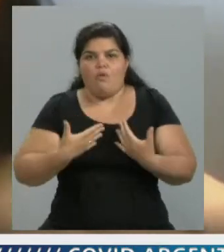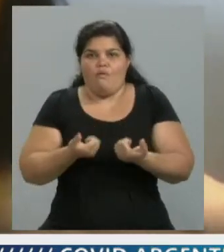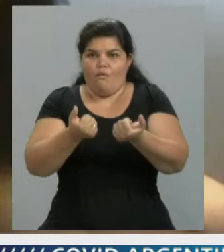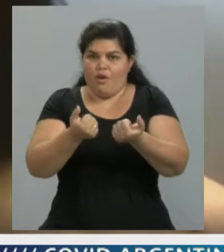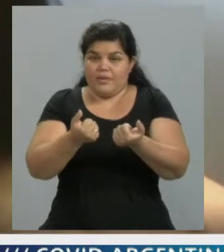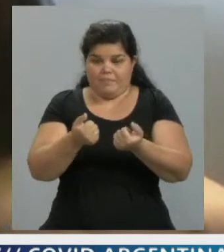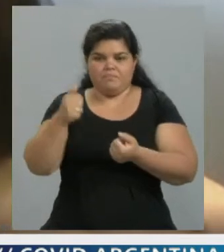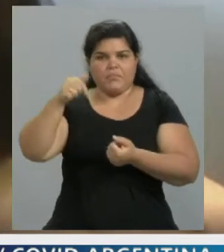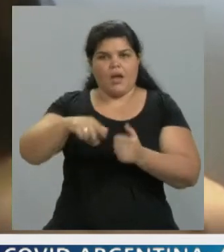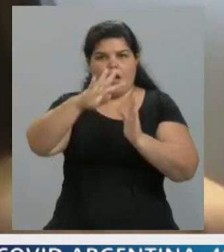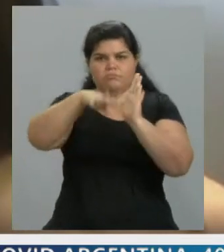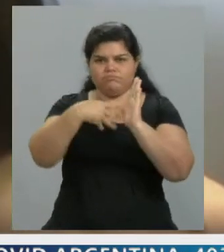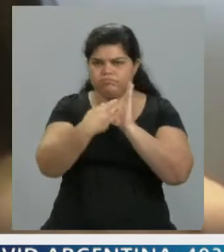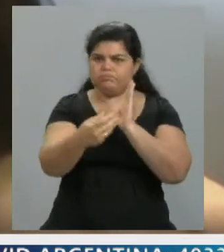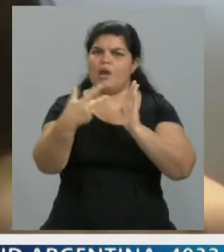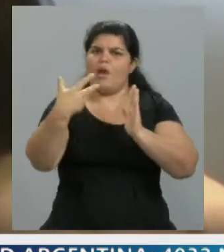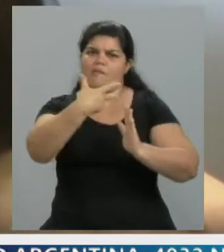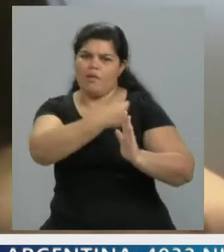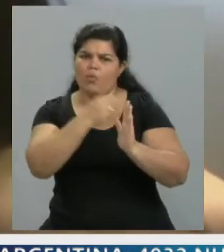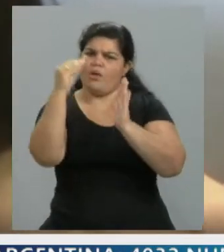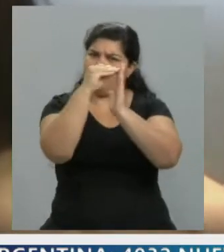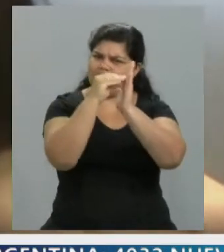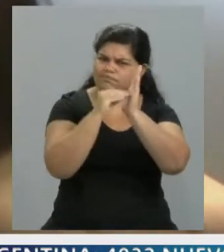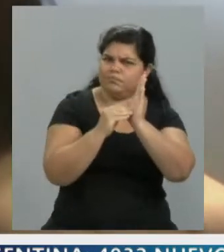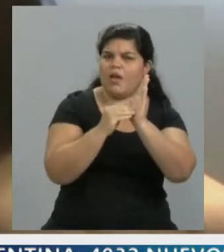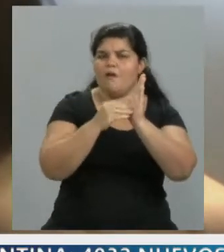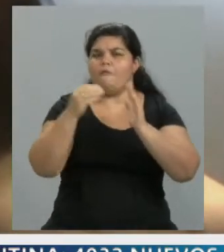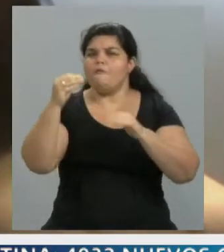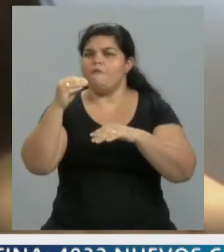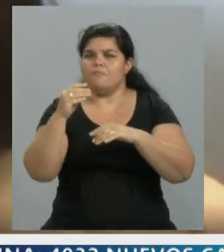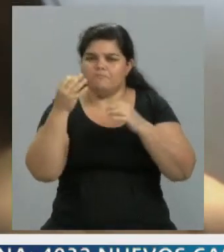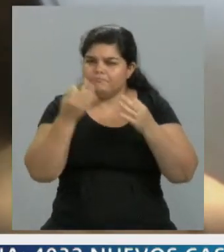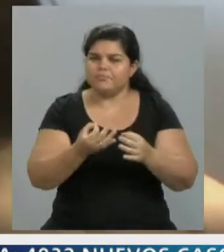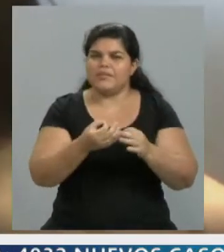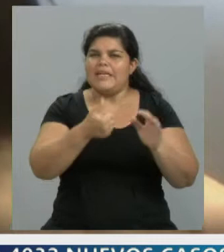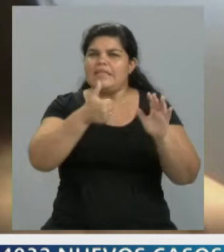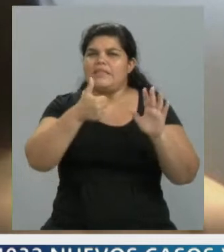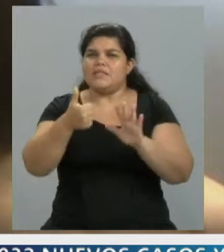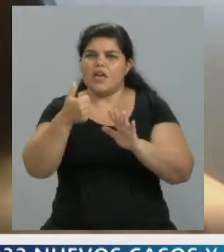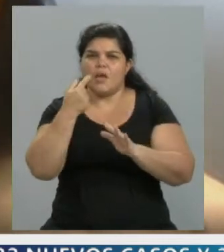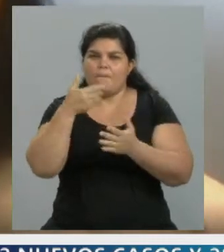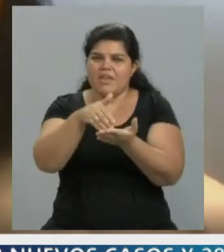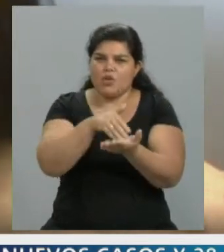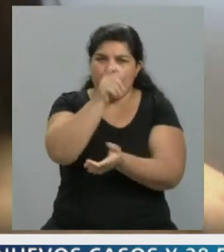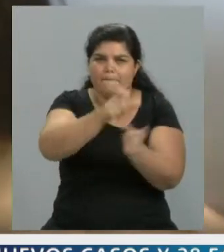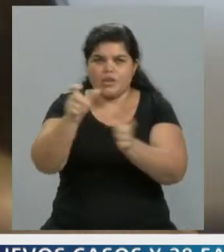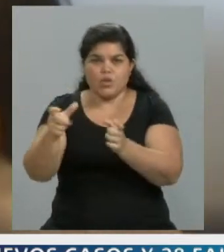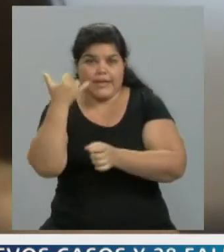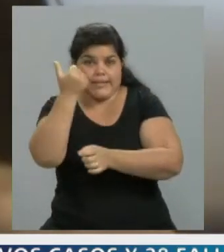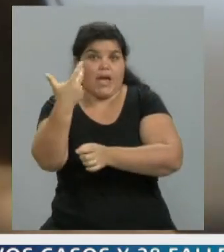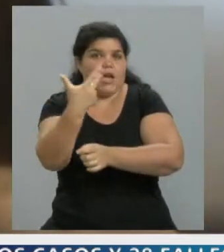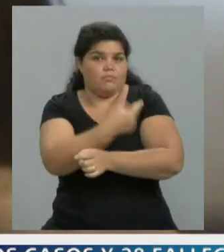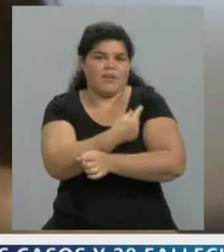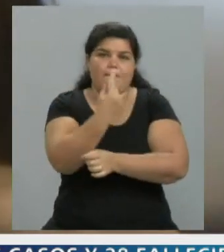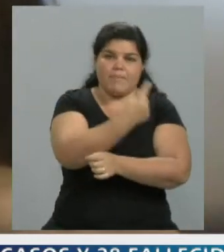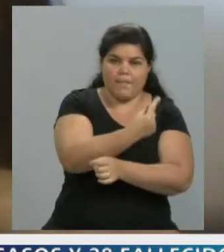muy buena en el país con cerca de 6 millones de personas que tienen la primera dosis, una buena proporción que